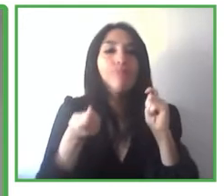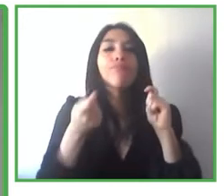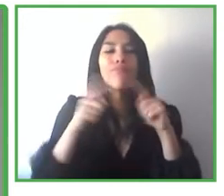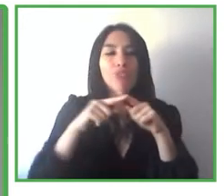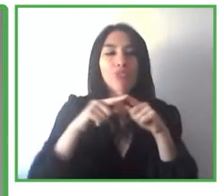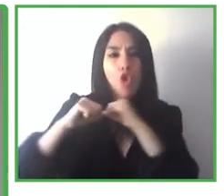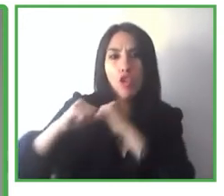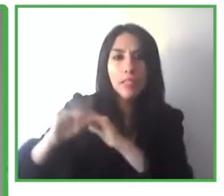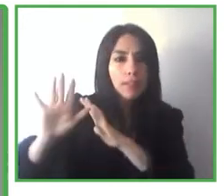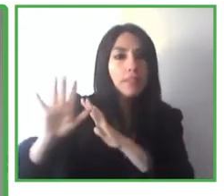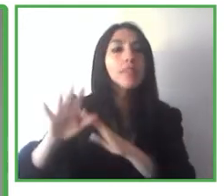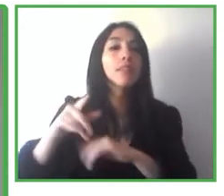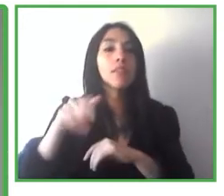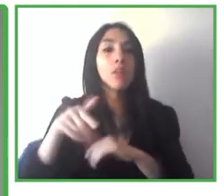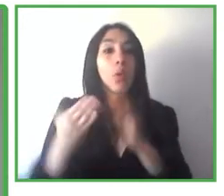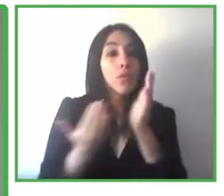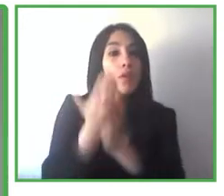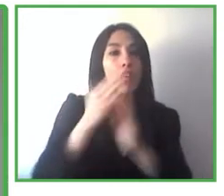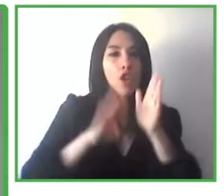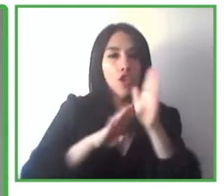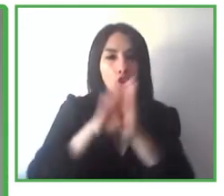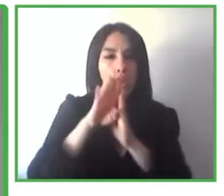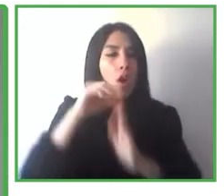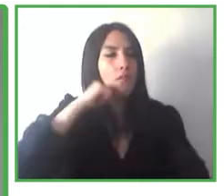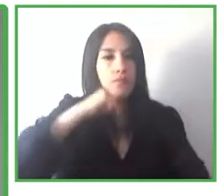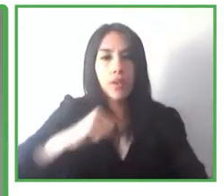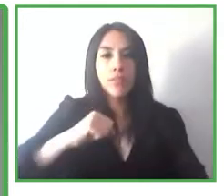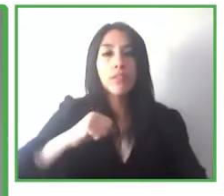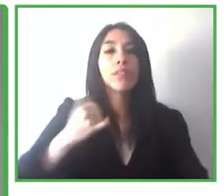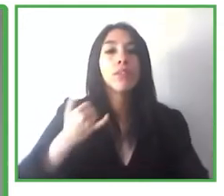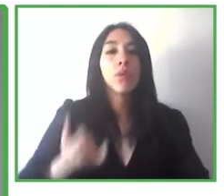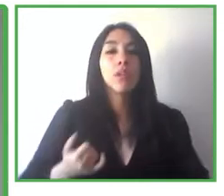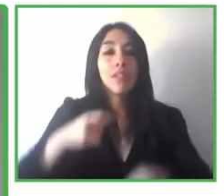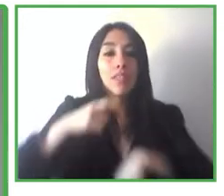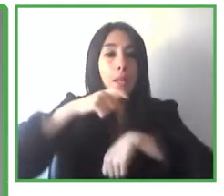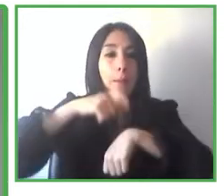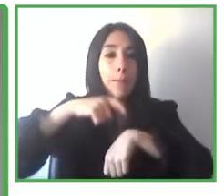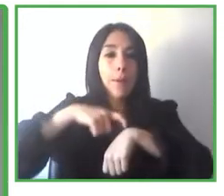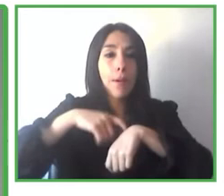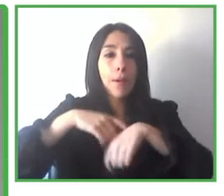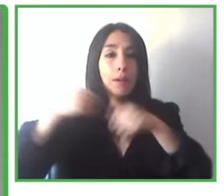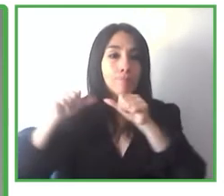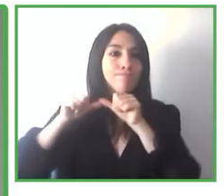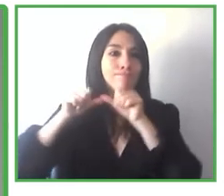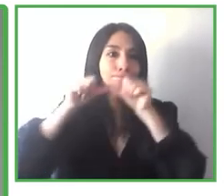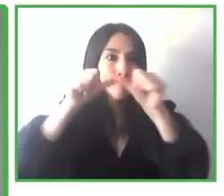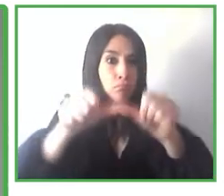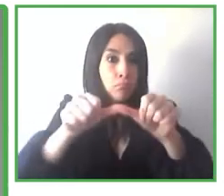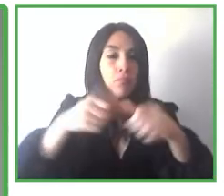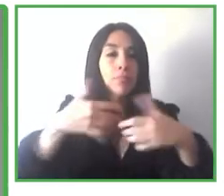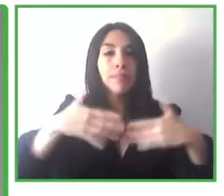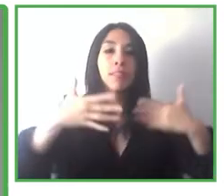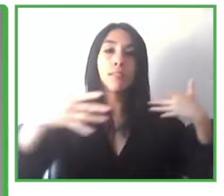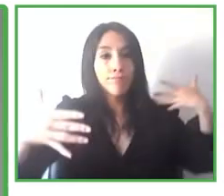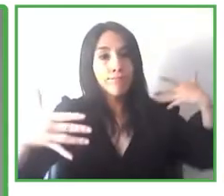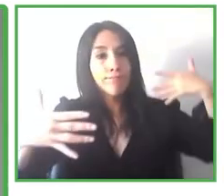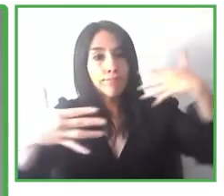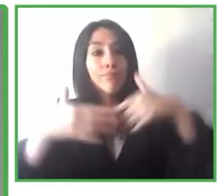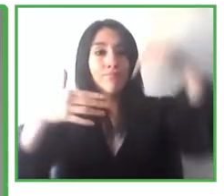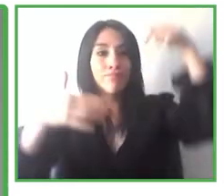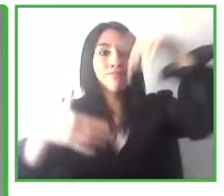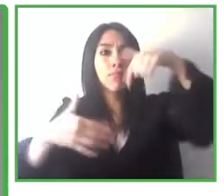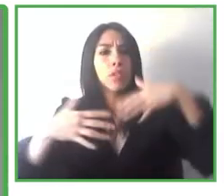tiene coherencia y que persiste en el tiempo y que tiene mucho potencial para generar un impacto considerable en la sociedad o en distintos